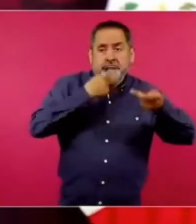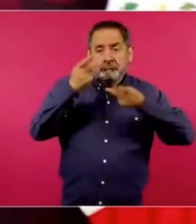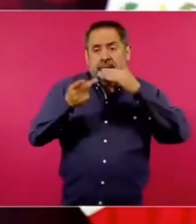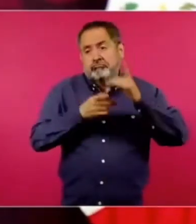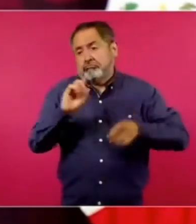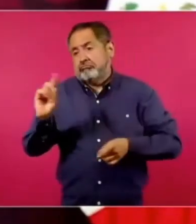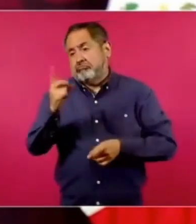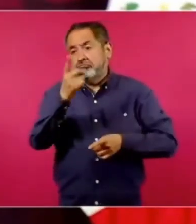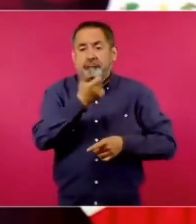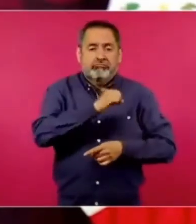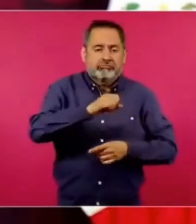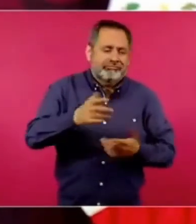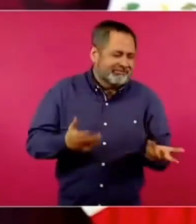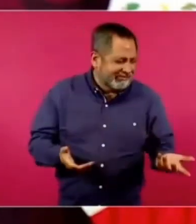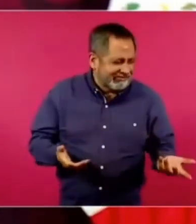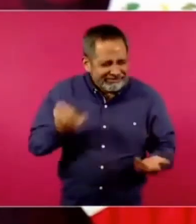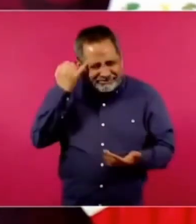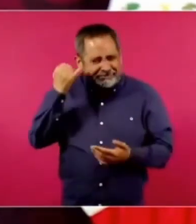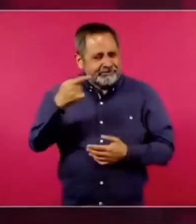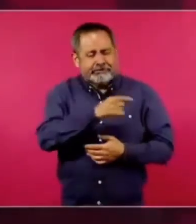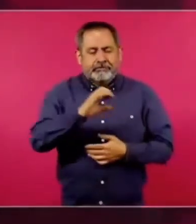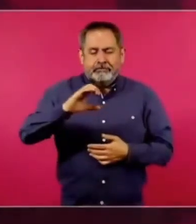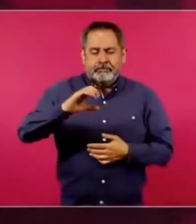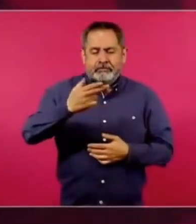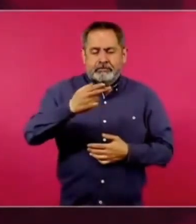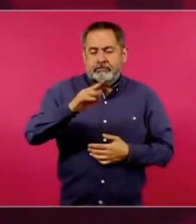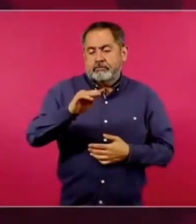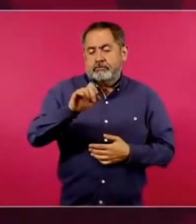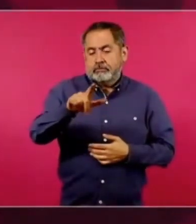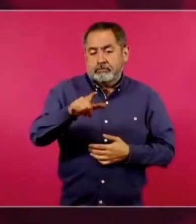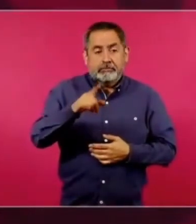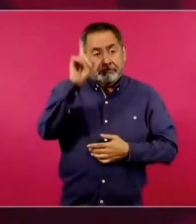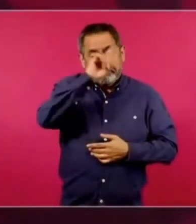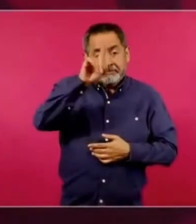Imagínese que Chumel empiece a decir, hay que comprar los dolaritos.